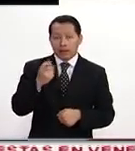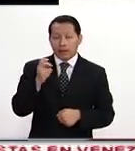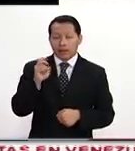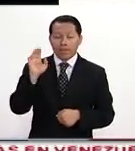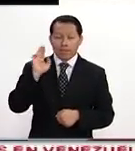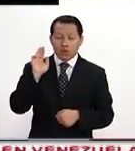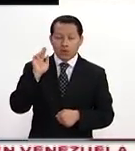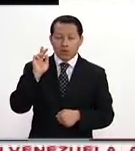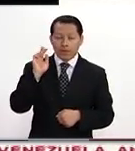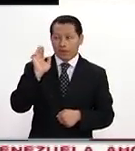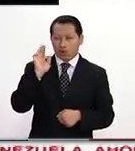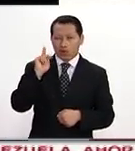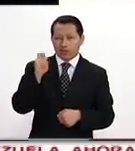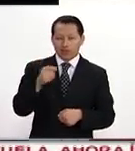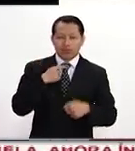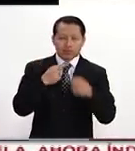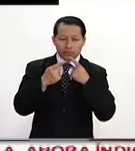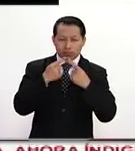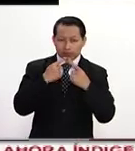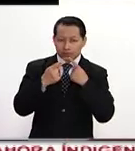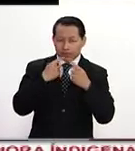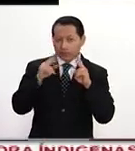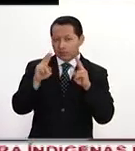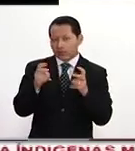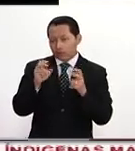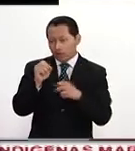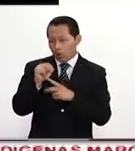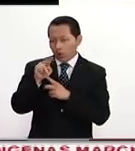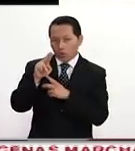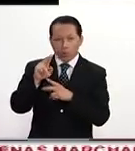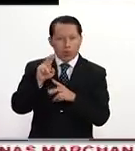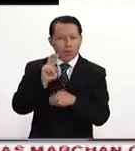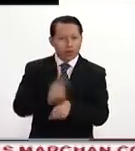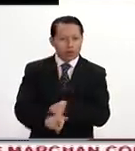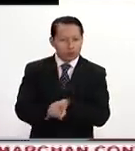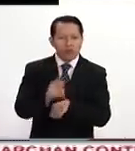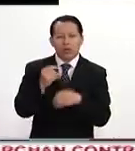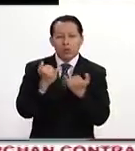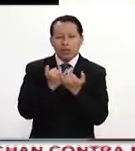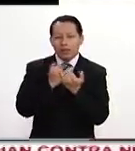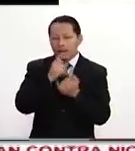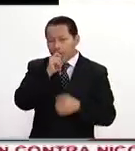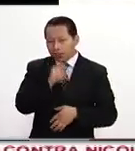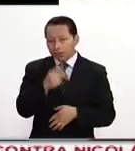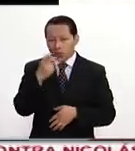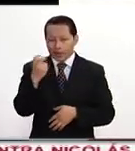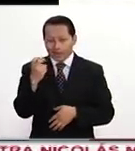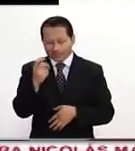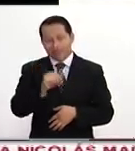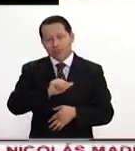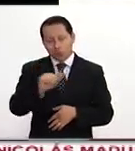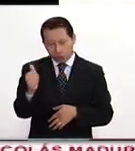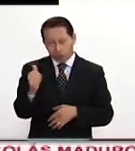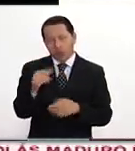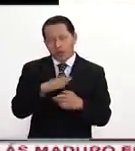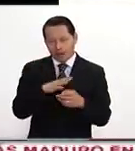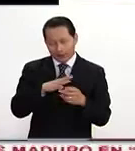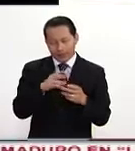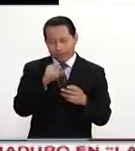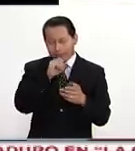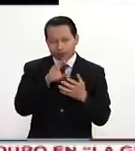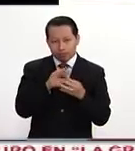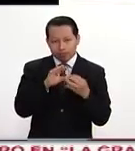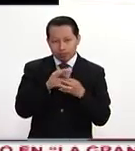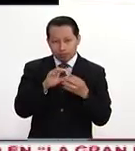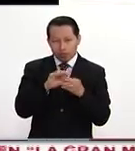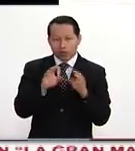que les fue discutida la situación en Venezuela, en la ONU, y pues también esa es otra voz que hemos venido manteniendo, pero vamos a